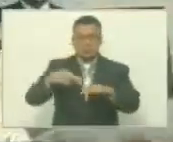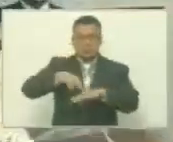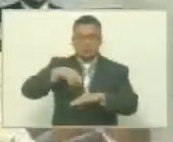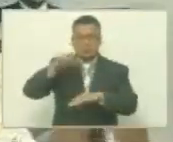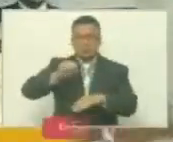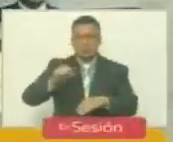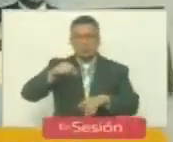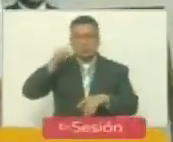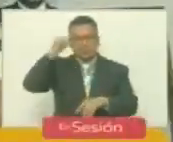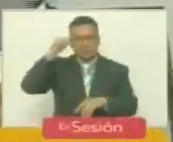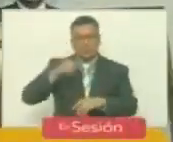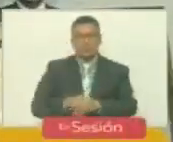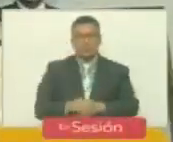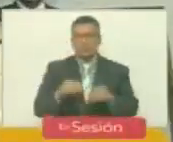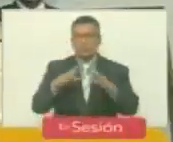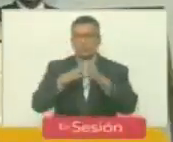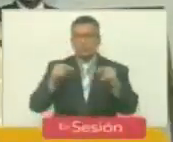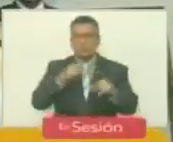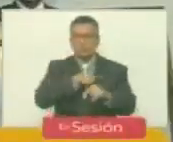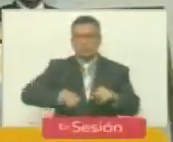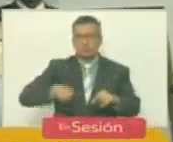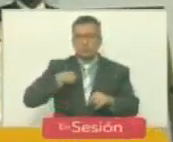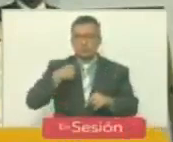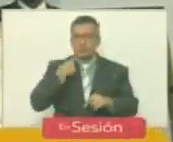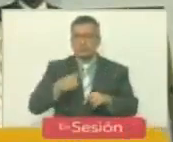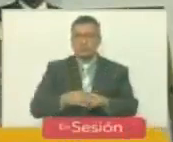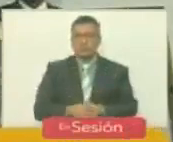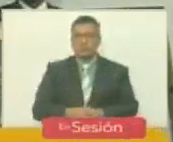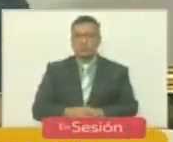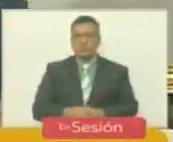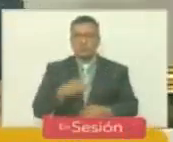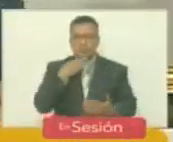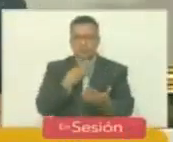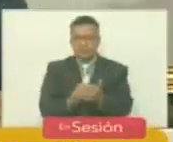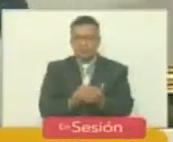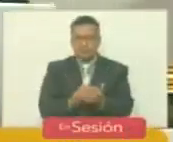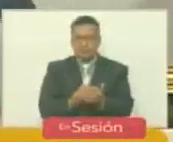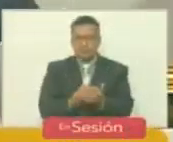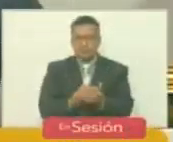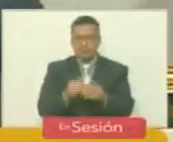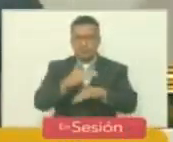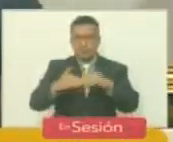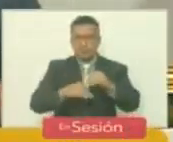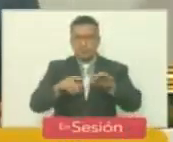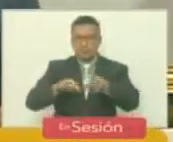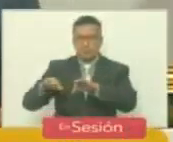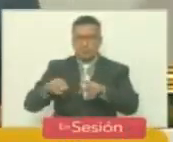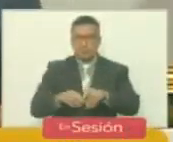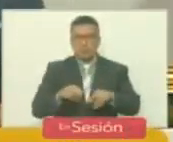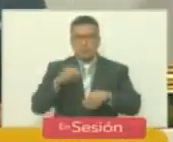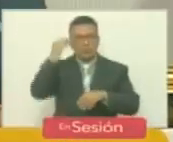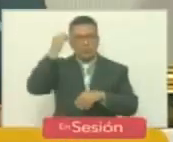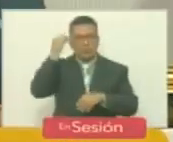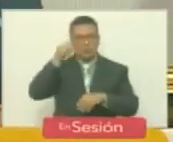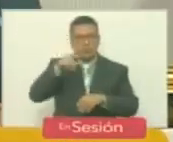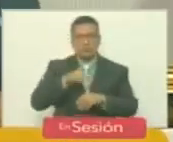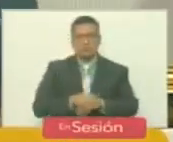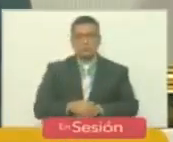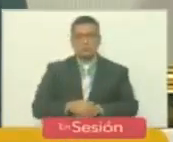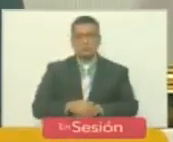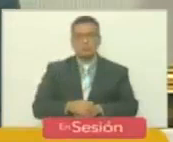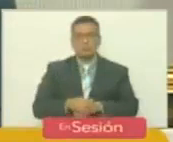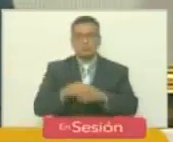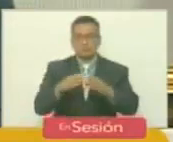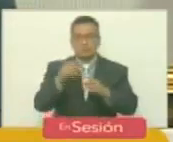sesión ordinaria. Es todo, ciudadano presidente. Gracias, querida subsecretaria. En consideración, las